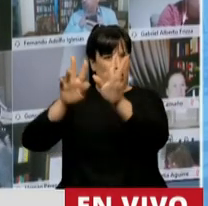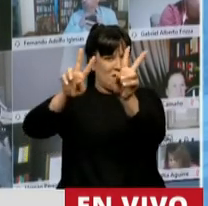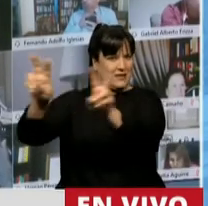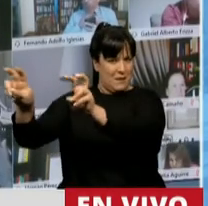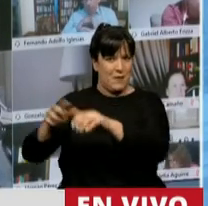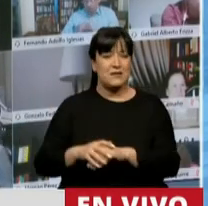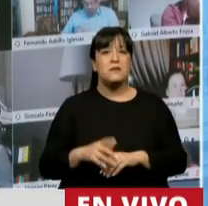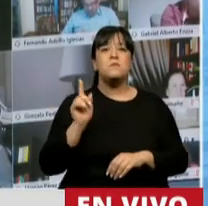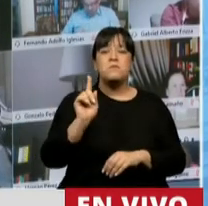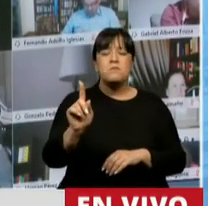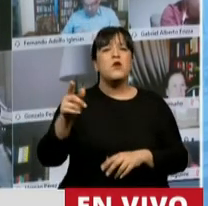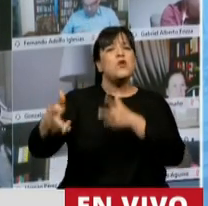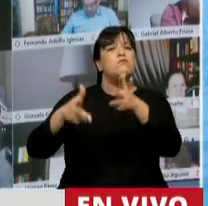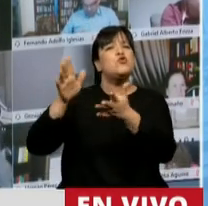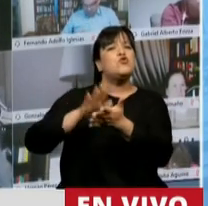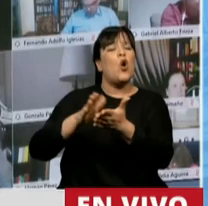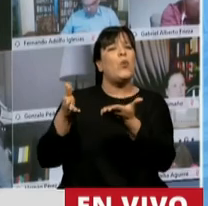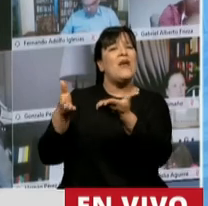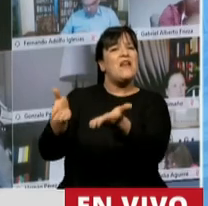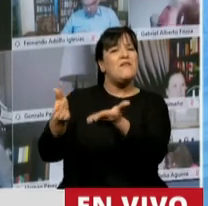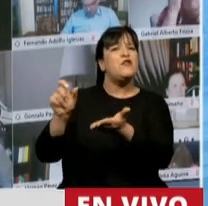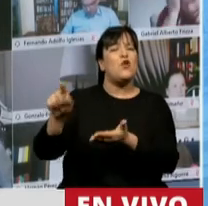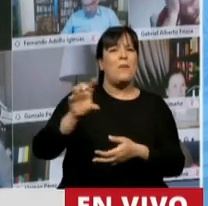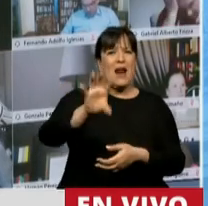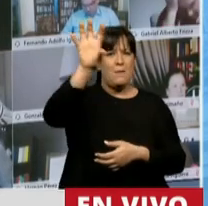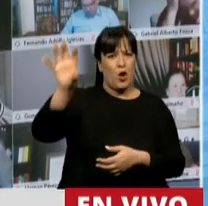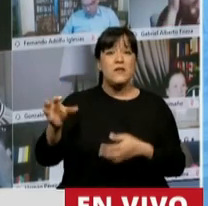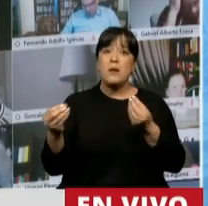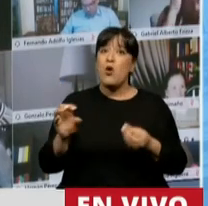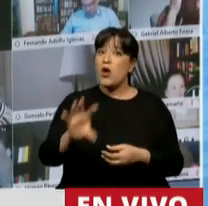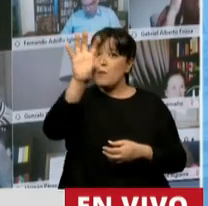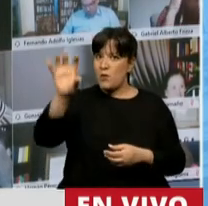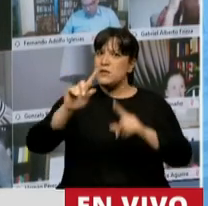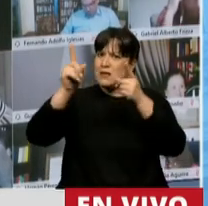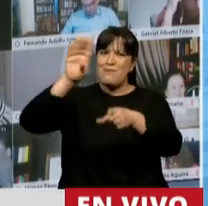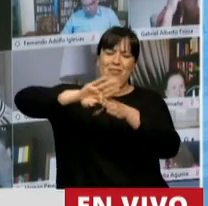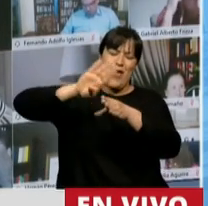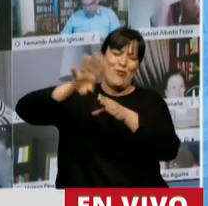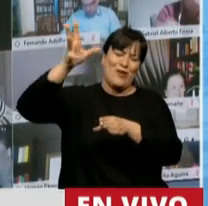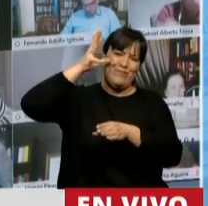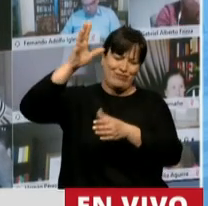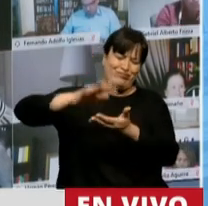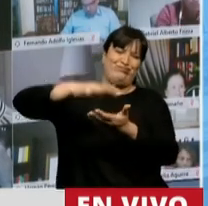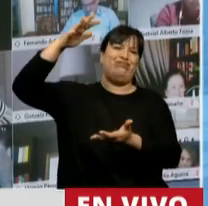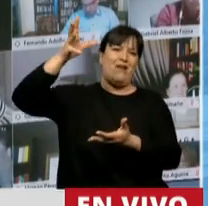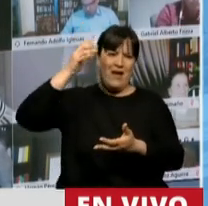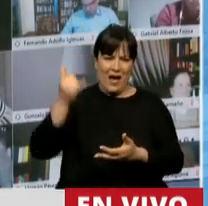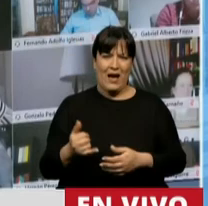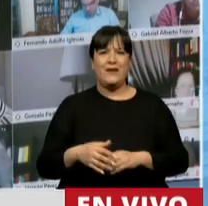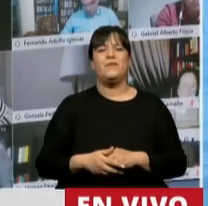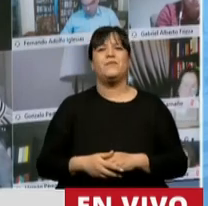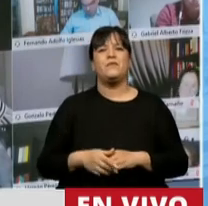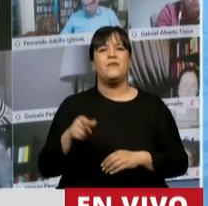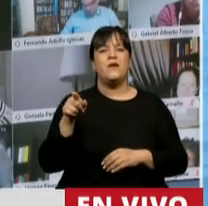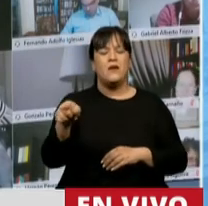pueda expresar en relación a los beneficios que tiene para las provincias, porque las provincias también tienen el sobreendeudamiento. Pero lo que quiero decir, y desde lo político y para